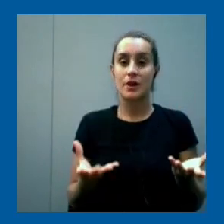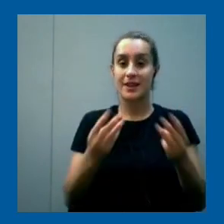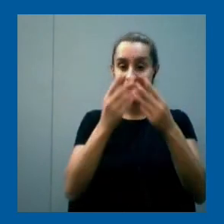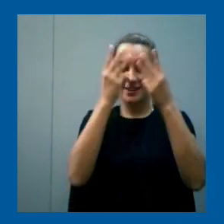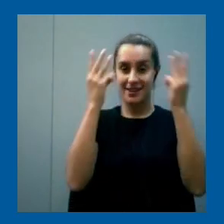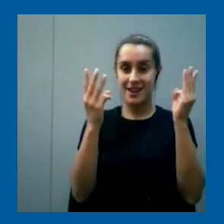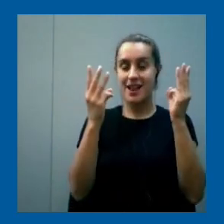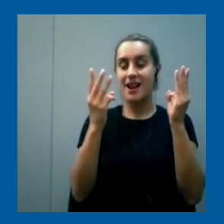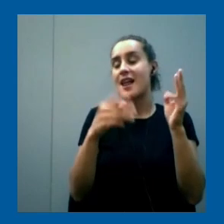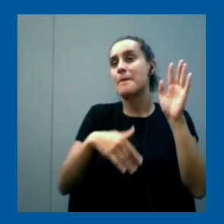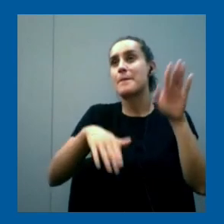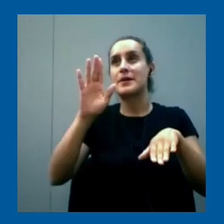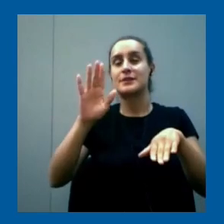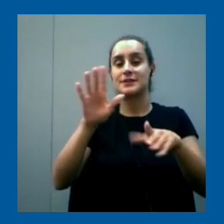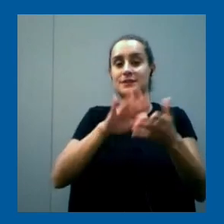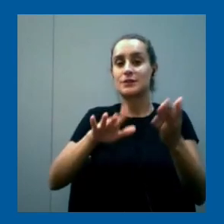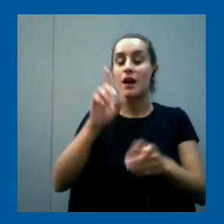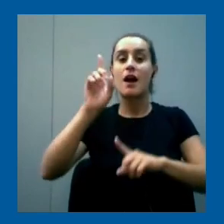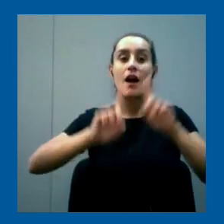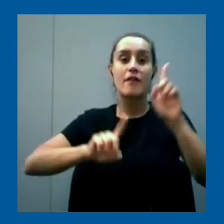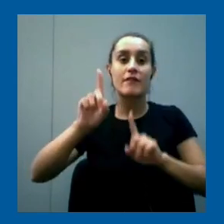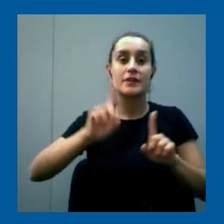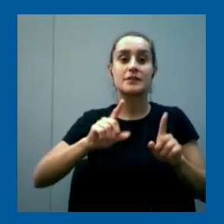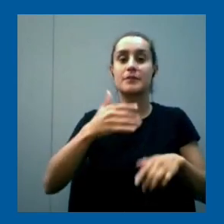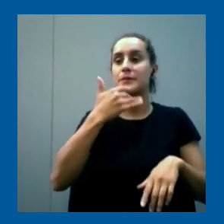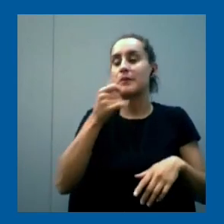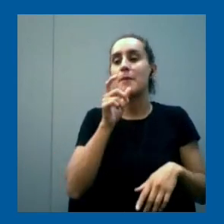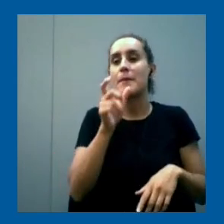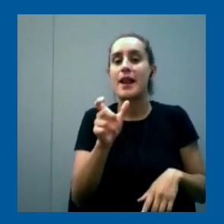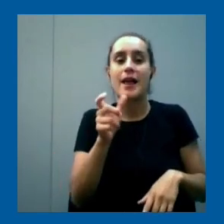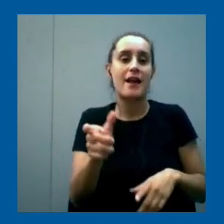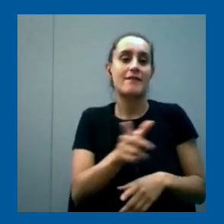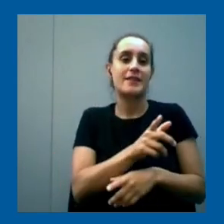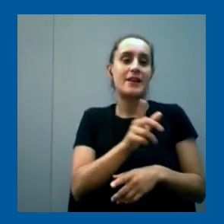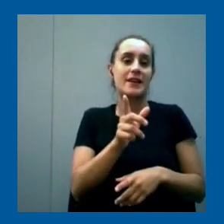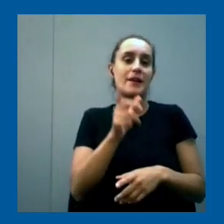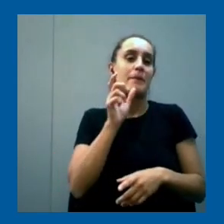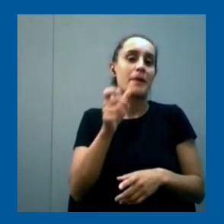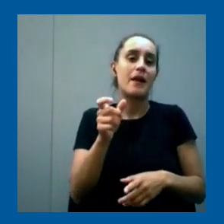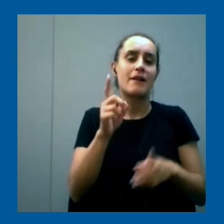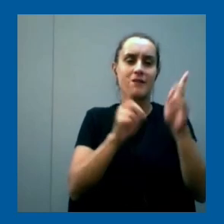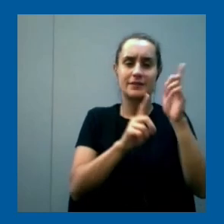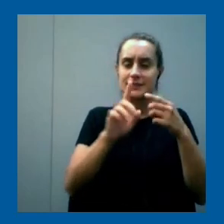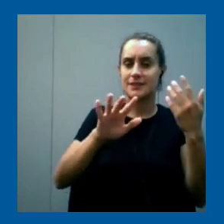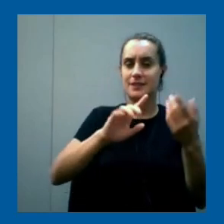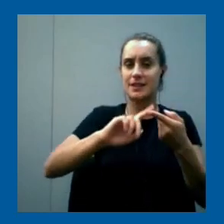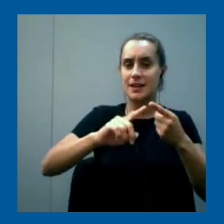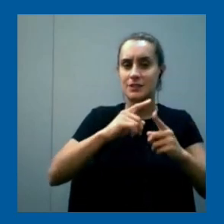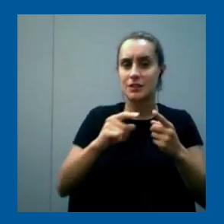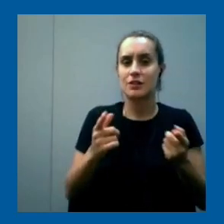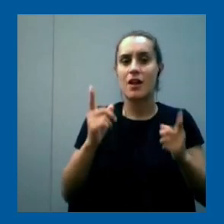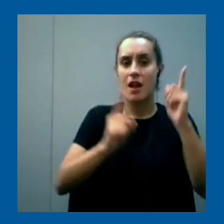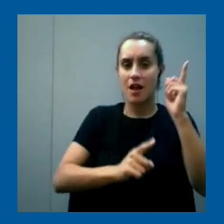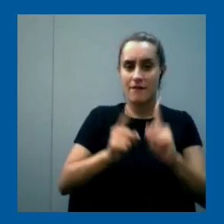pasar de que, a veces, con el abuso de los términos y con cosas que están muy interrelacionadas, solemos usar